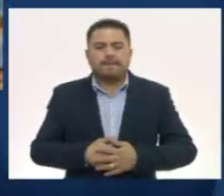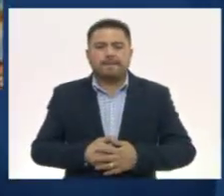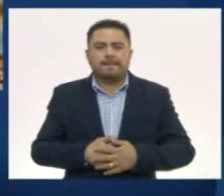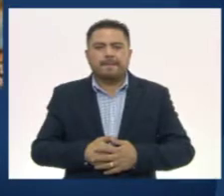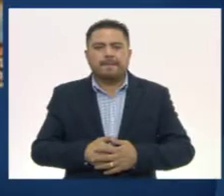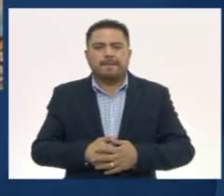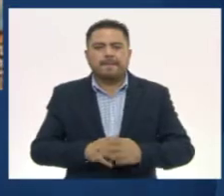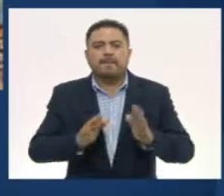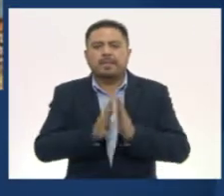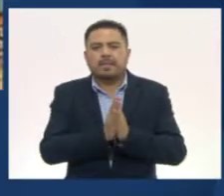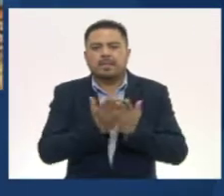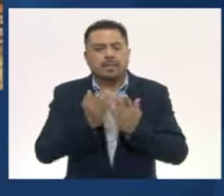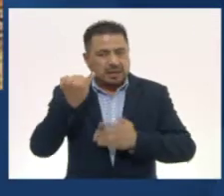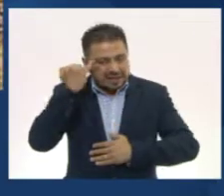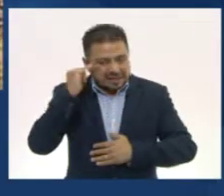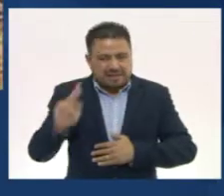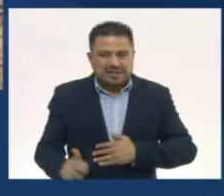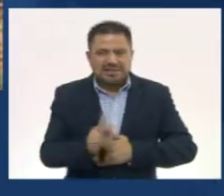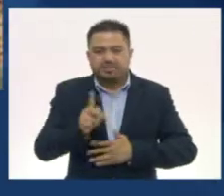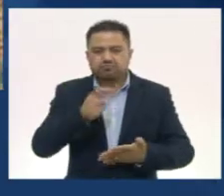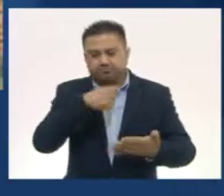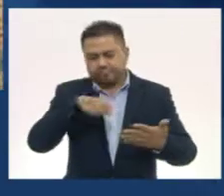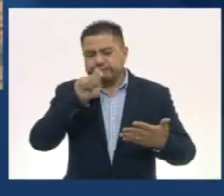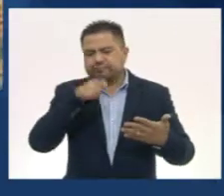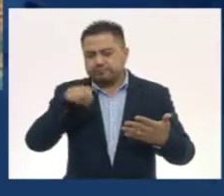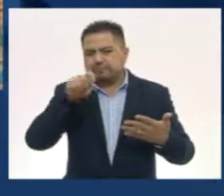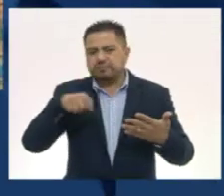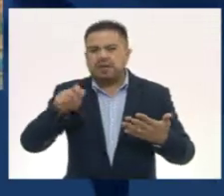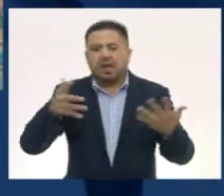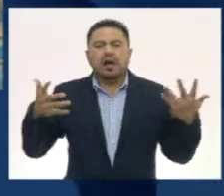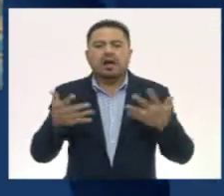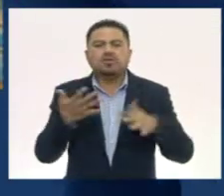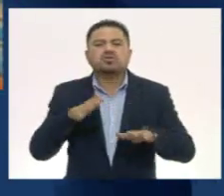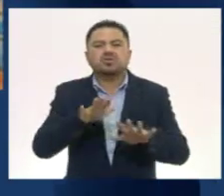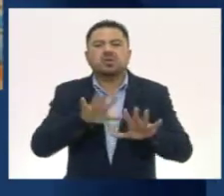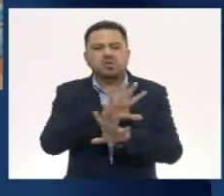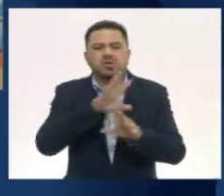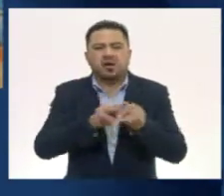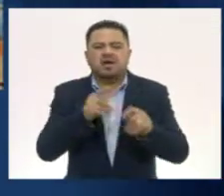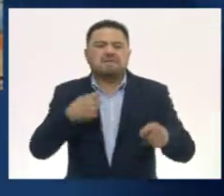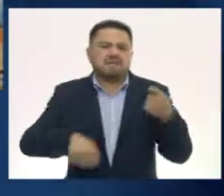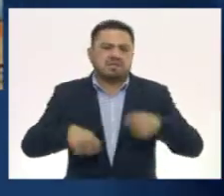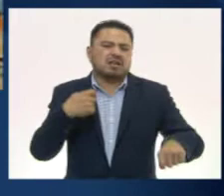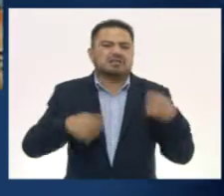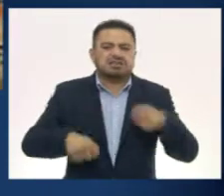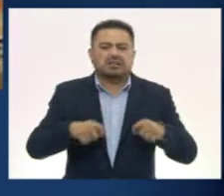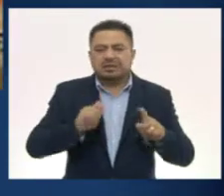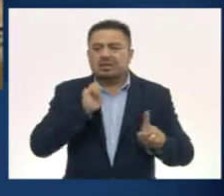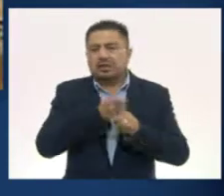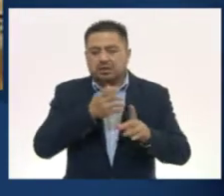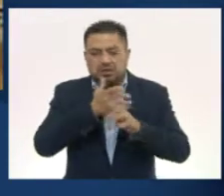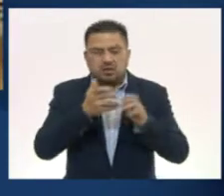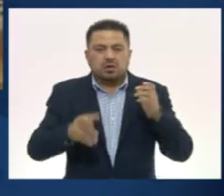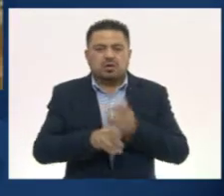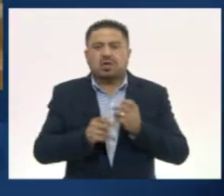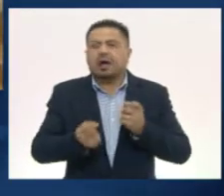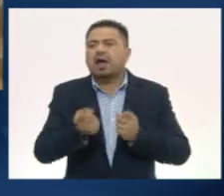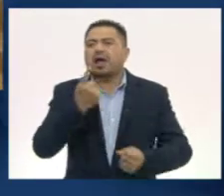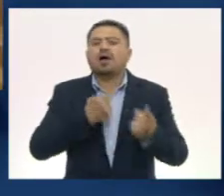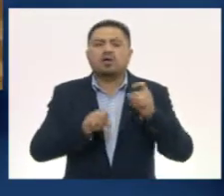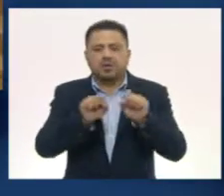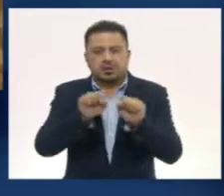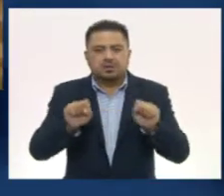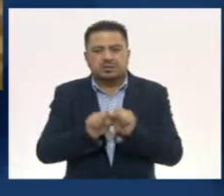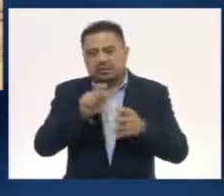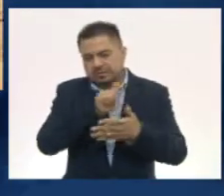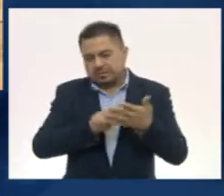Los libros indígenas son manuscritos realizados sobre un soporte flexible que contienen elementos de alguno de los sistemas